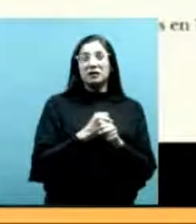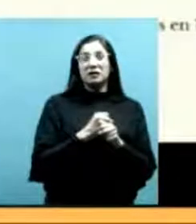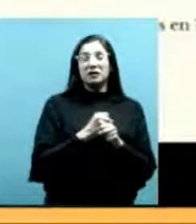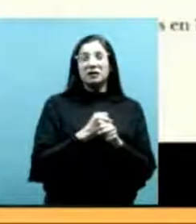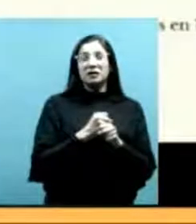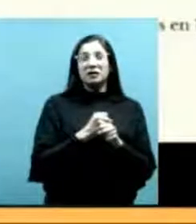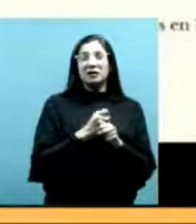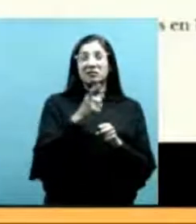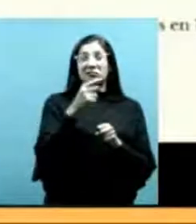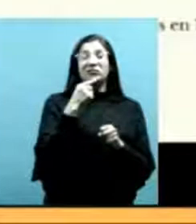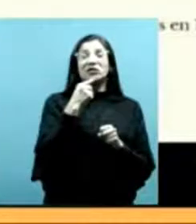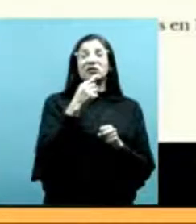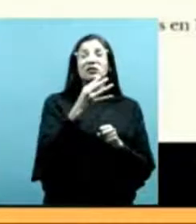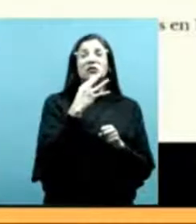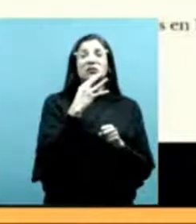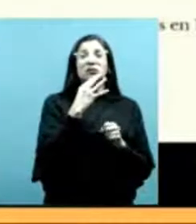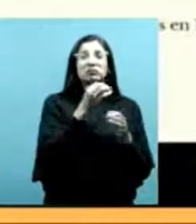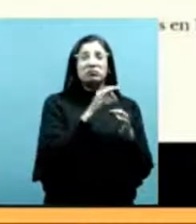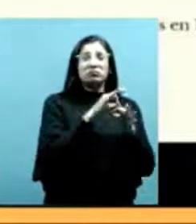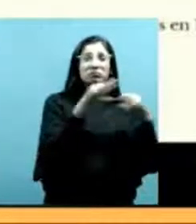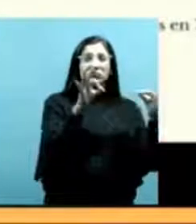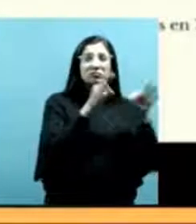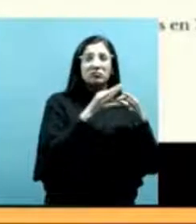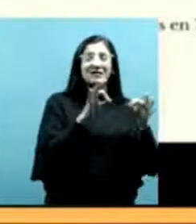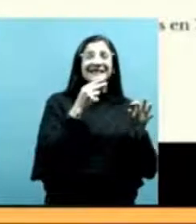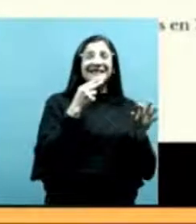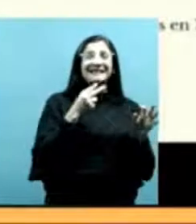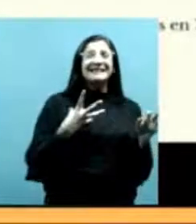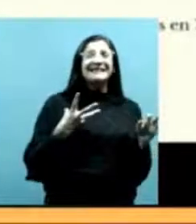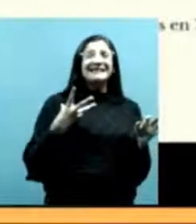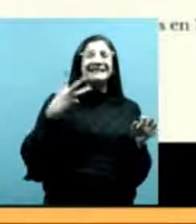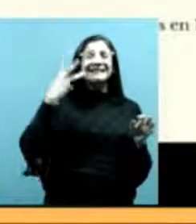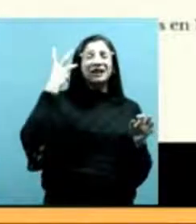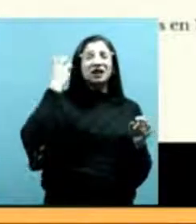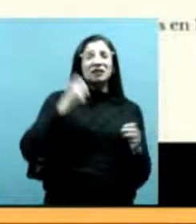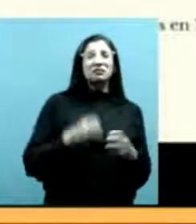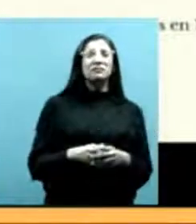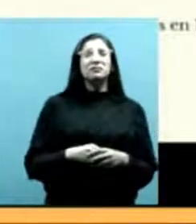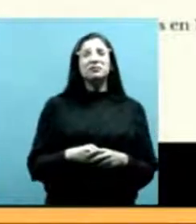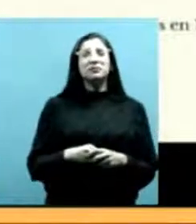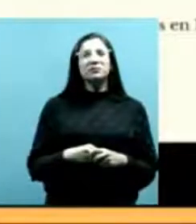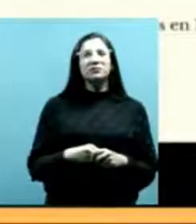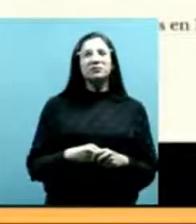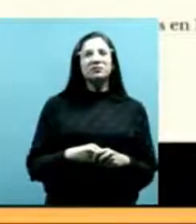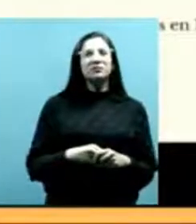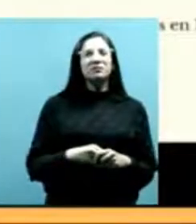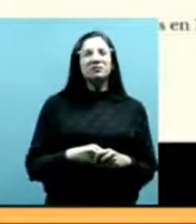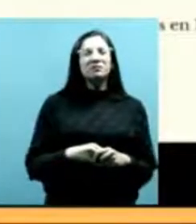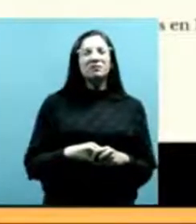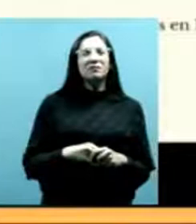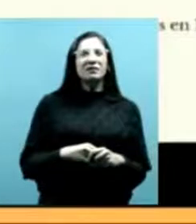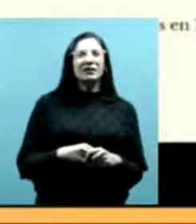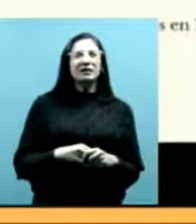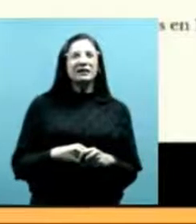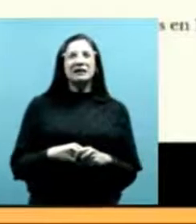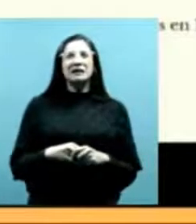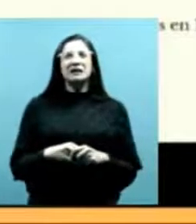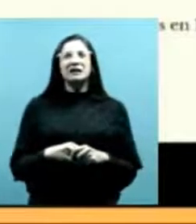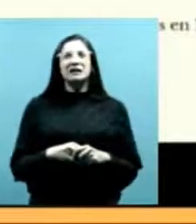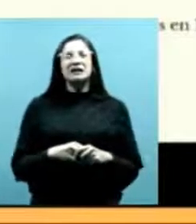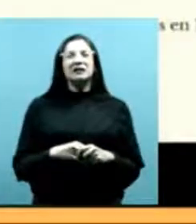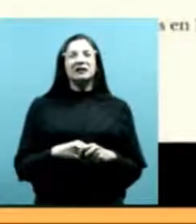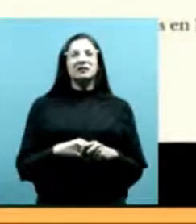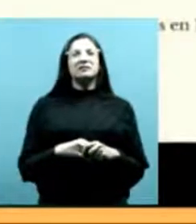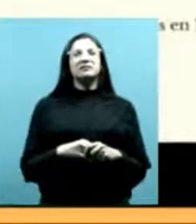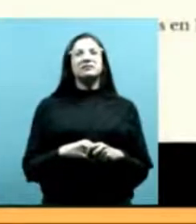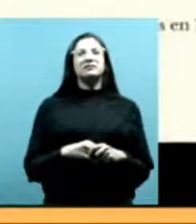relato que para los mapuches es un relato histórico considerado verdadero ¿sí? sobre lo que sucedió en el pasado una trama que